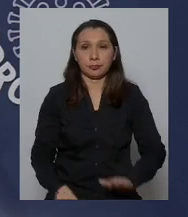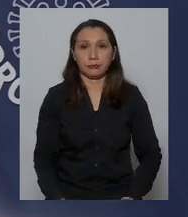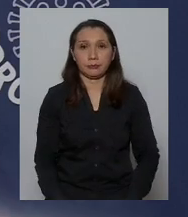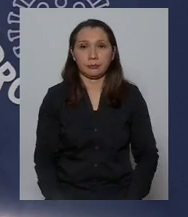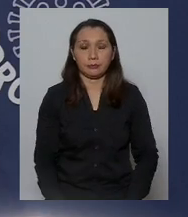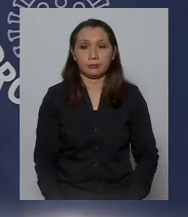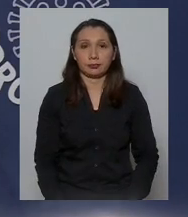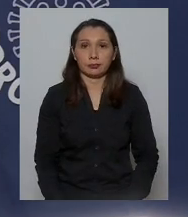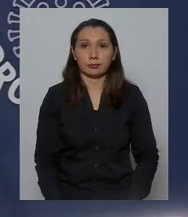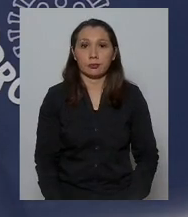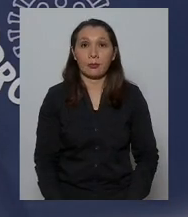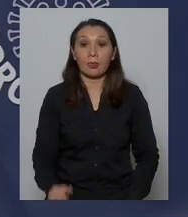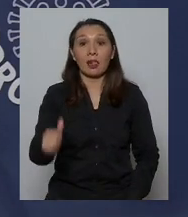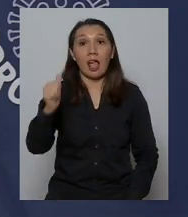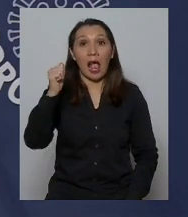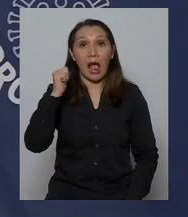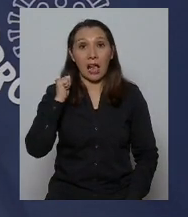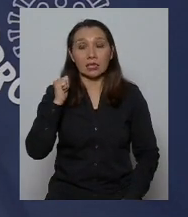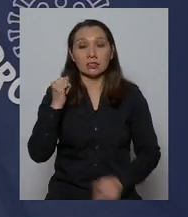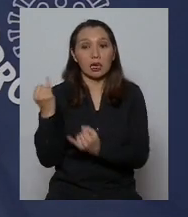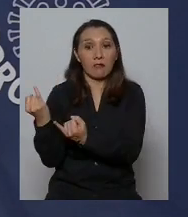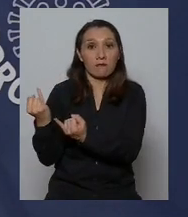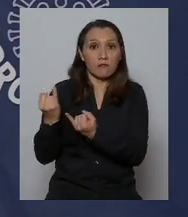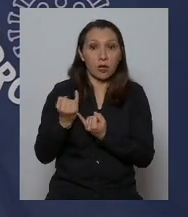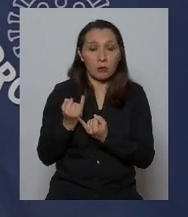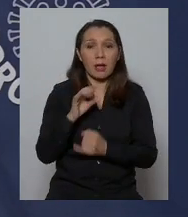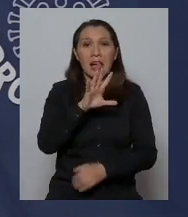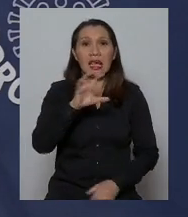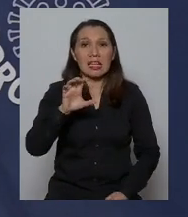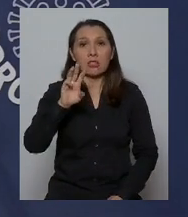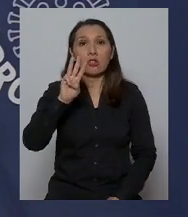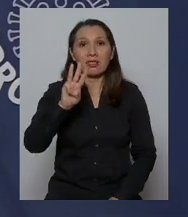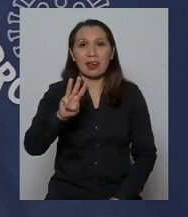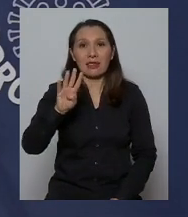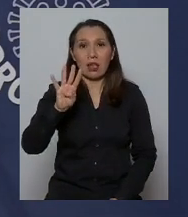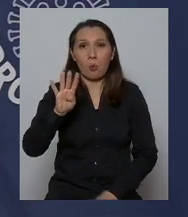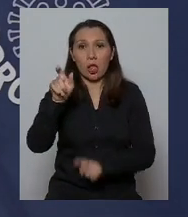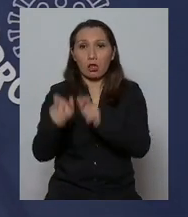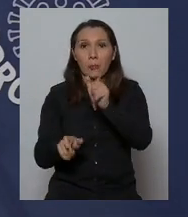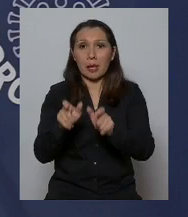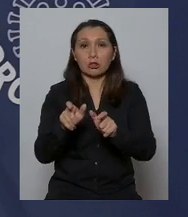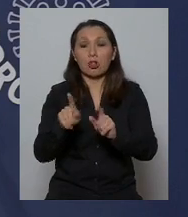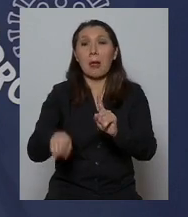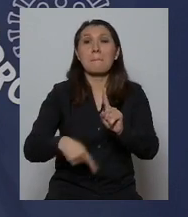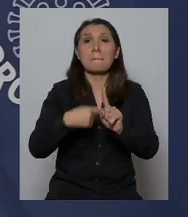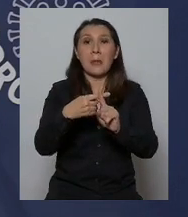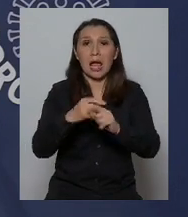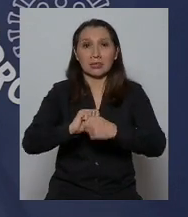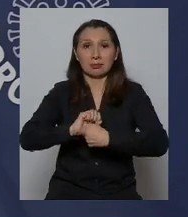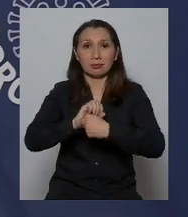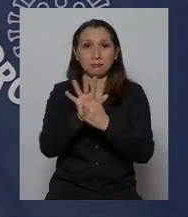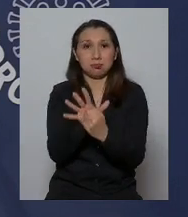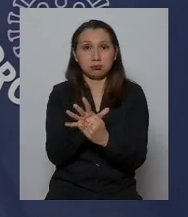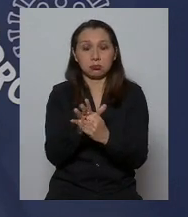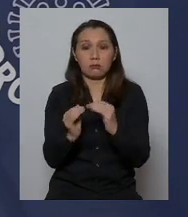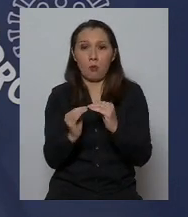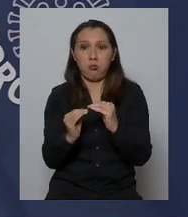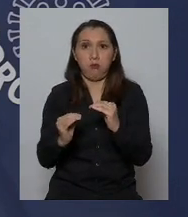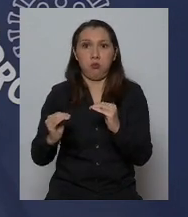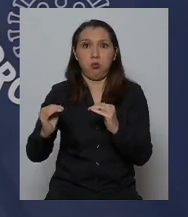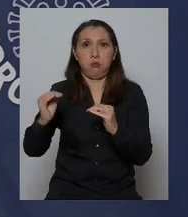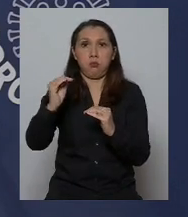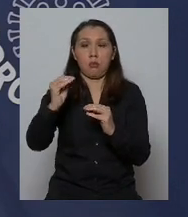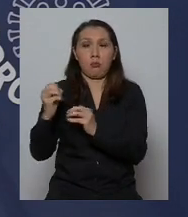El día de ayer se han reportado 534 casos nuevos, lo que eleva la